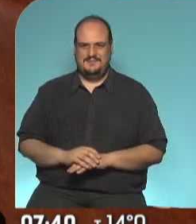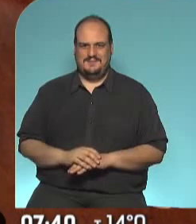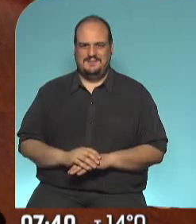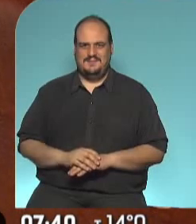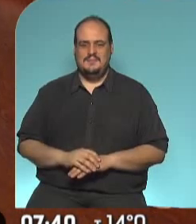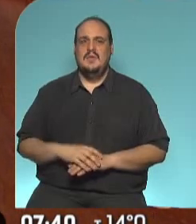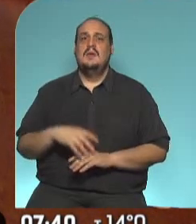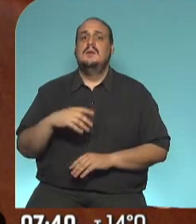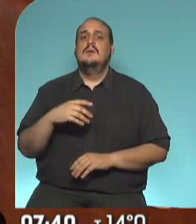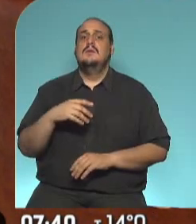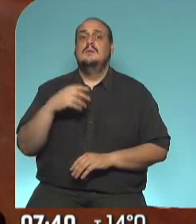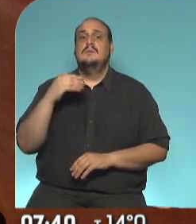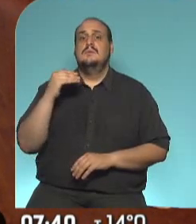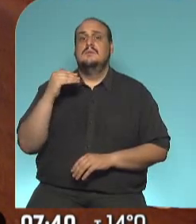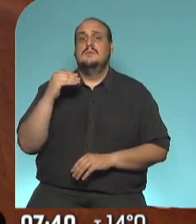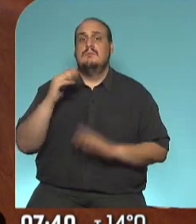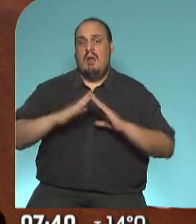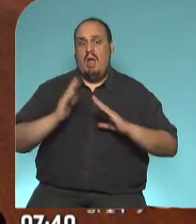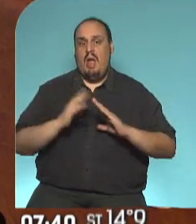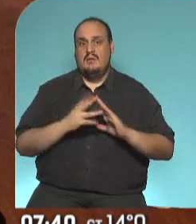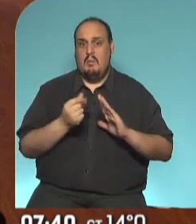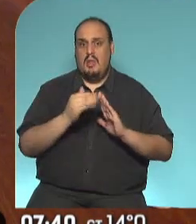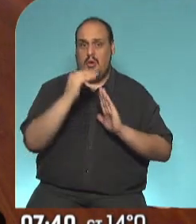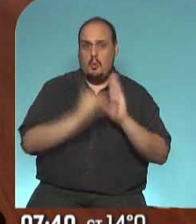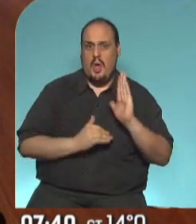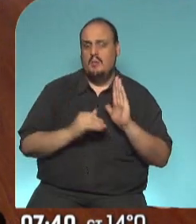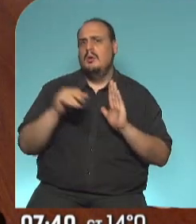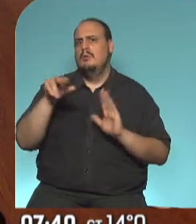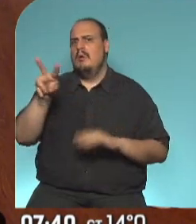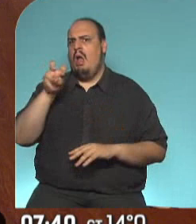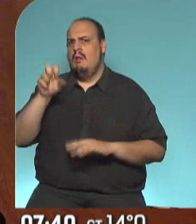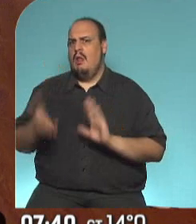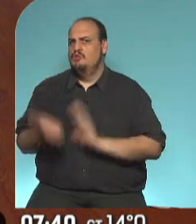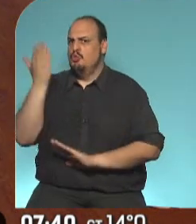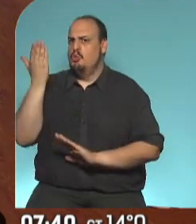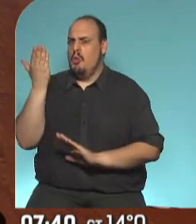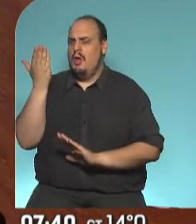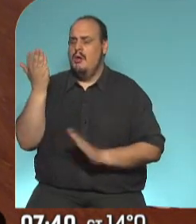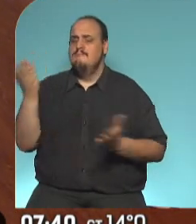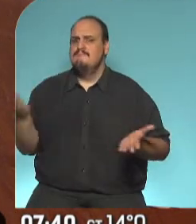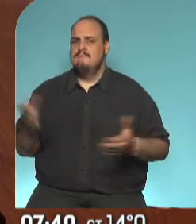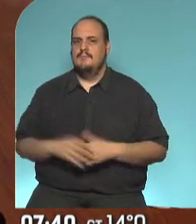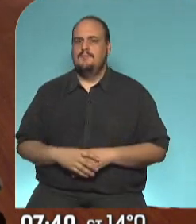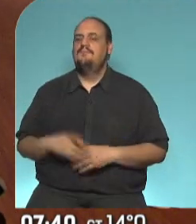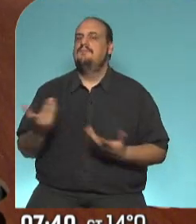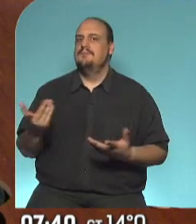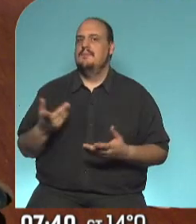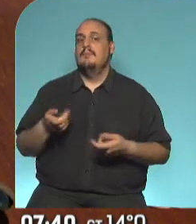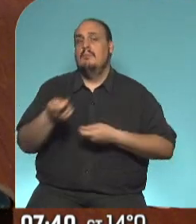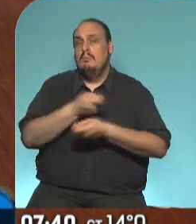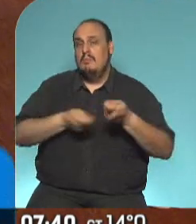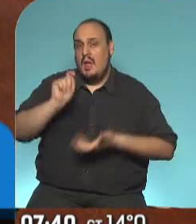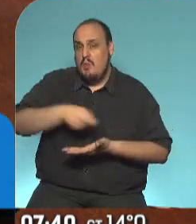El precio de las propiedades, pero ¿suben los alquileres? La pregunta es para Florencia Barragan, Flor. Bien, les traemos qué está pasando en el mercado